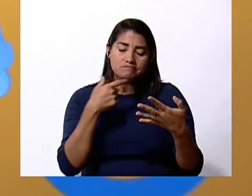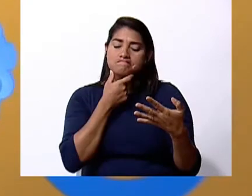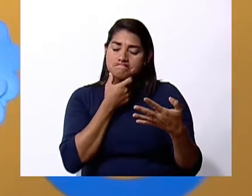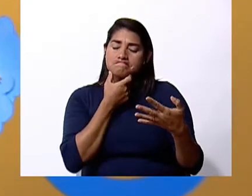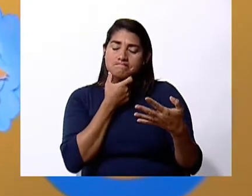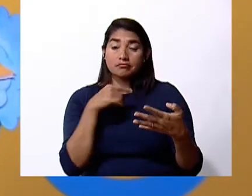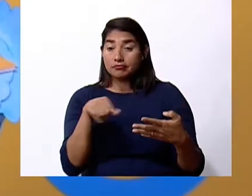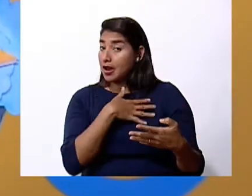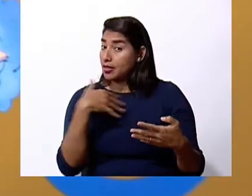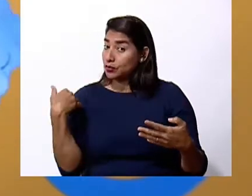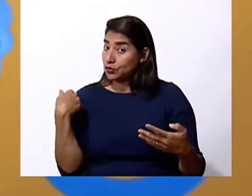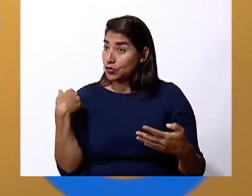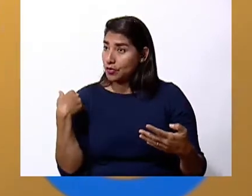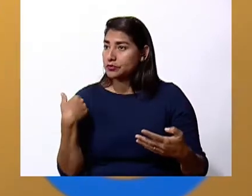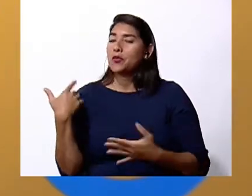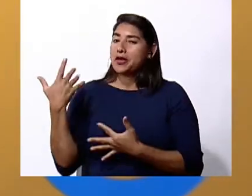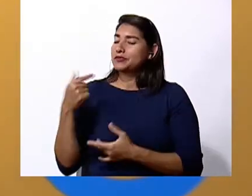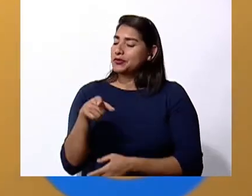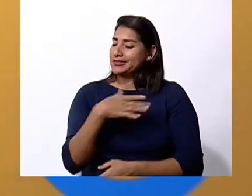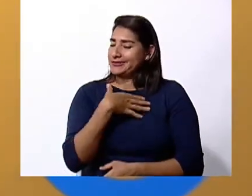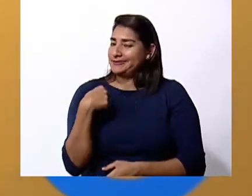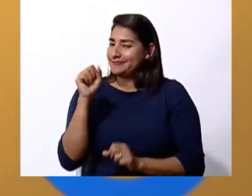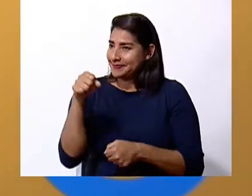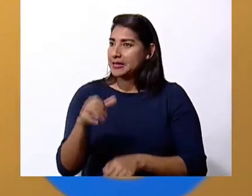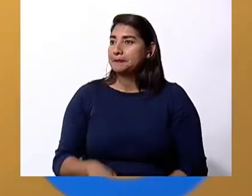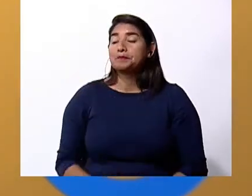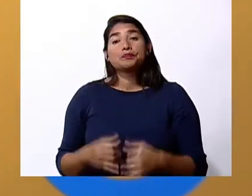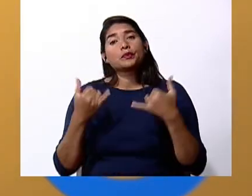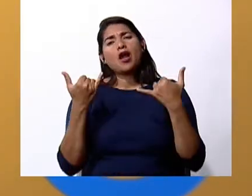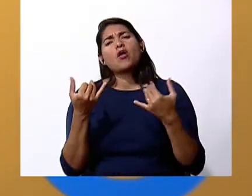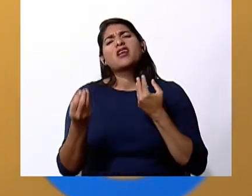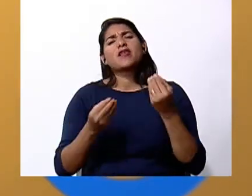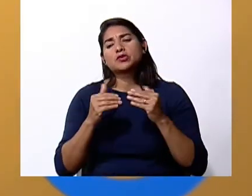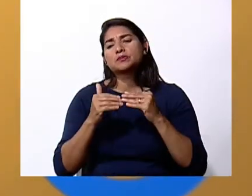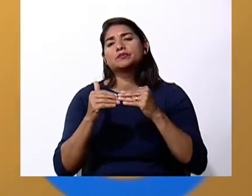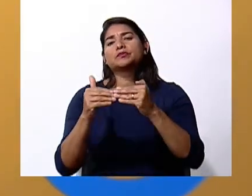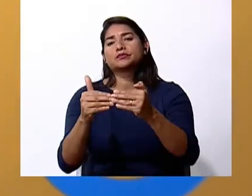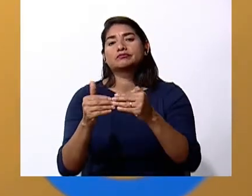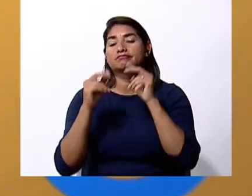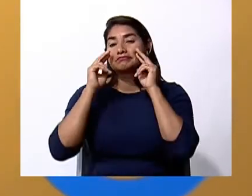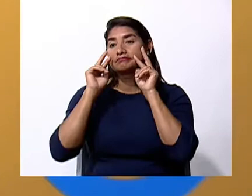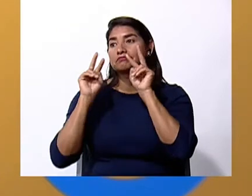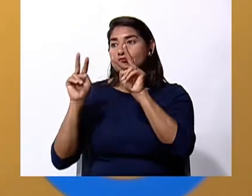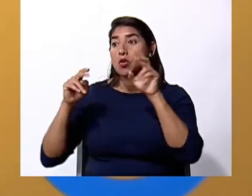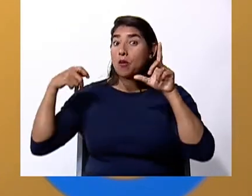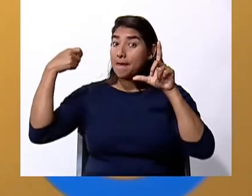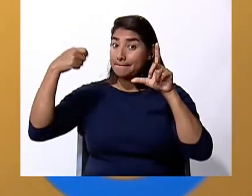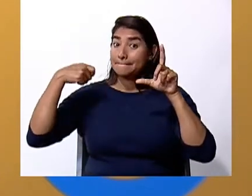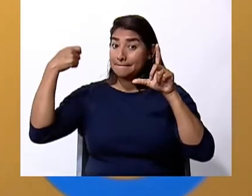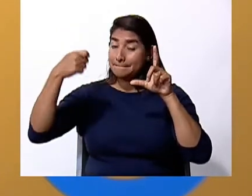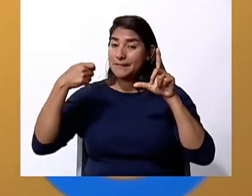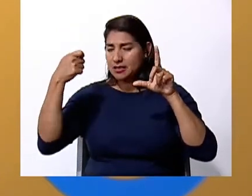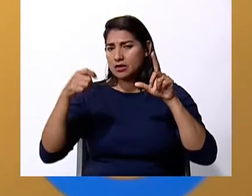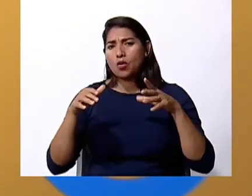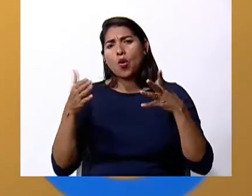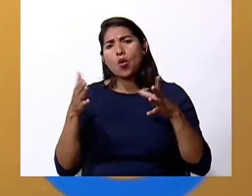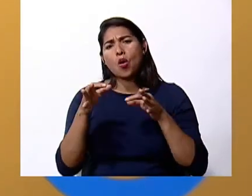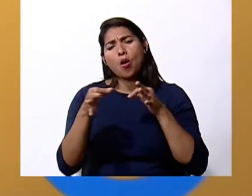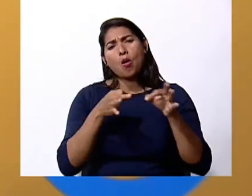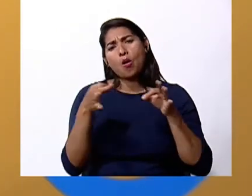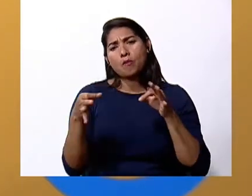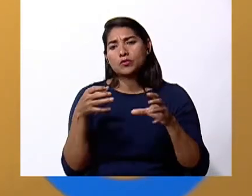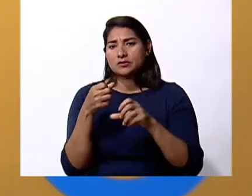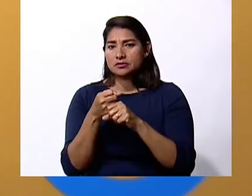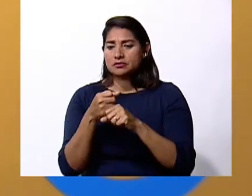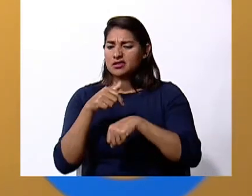¿Les gustó? Eso espero. Ahora vamos a ver un video de cómo se pronostica